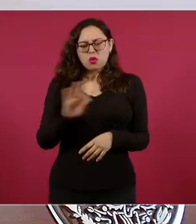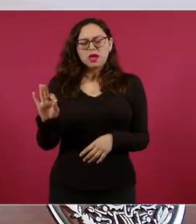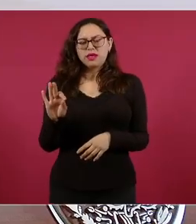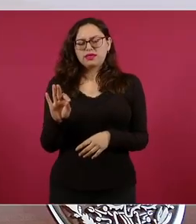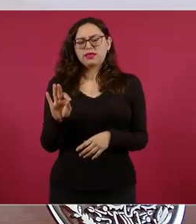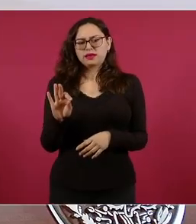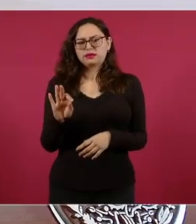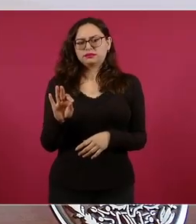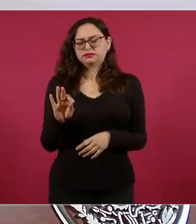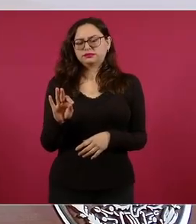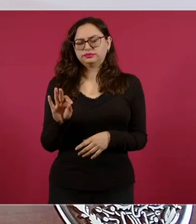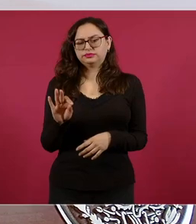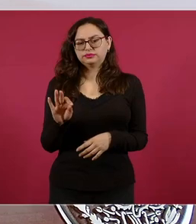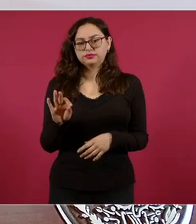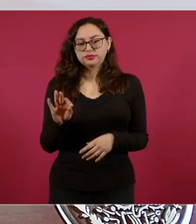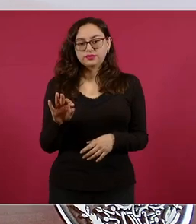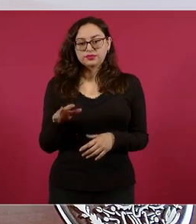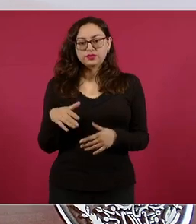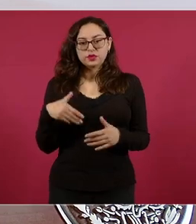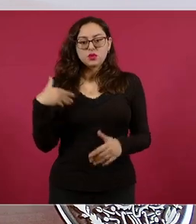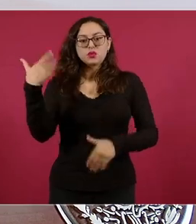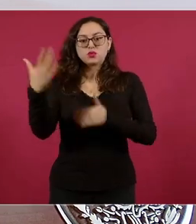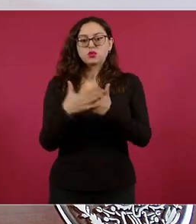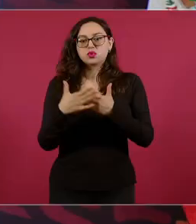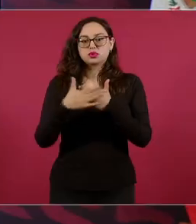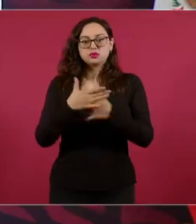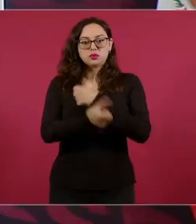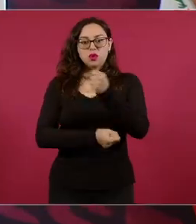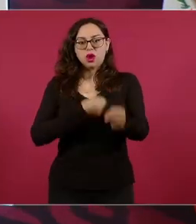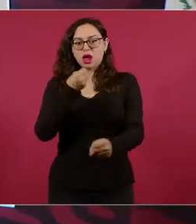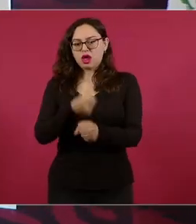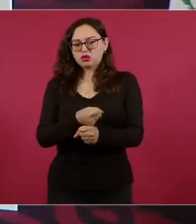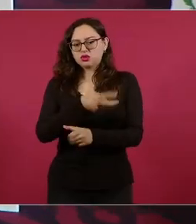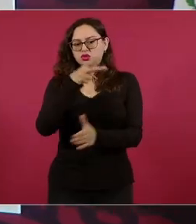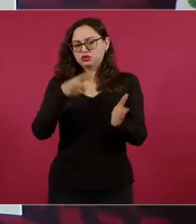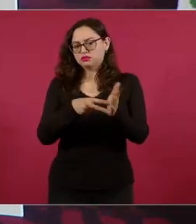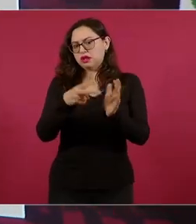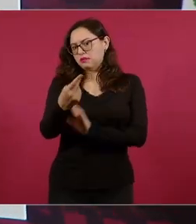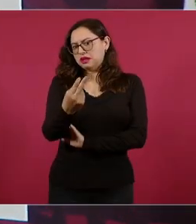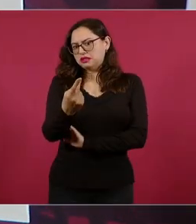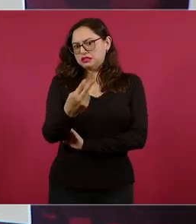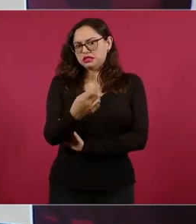el primer trimestre del año próximo